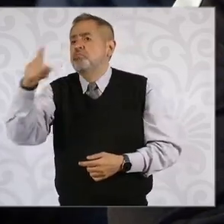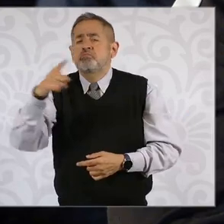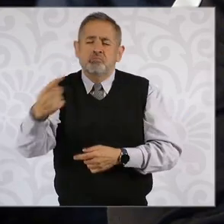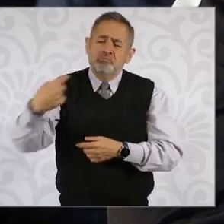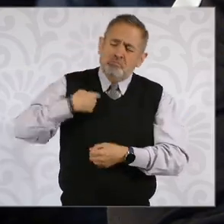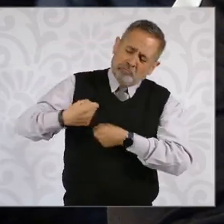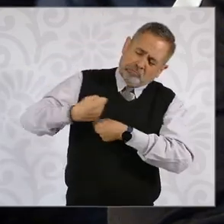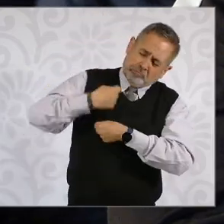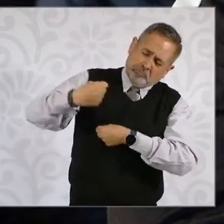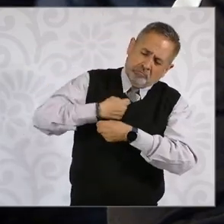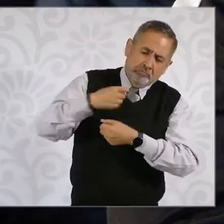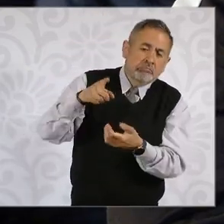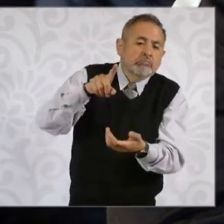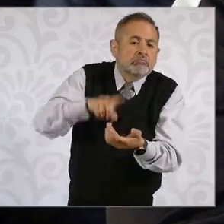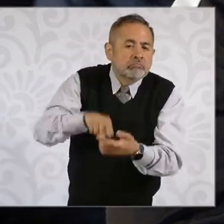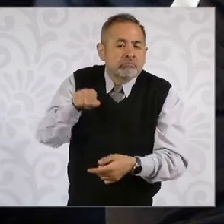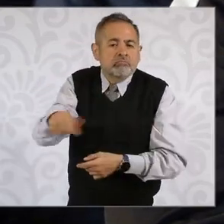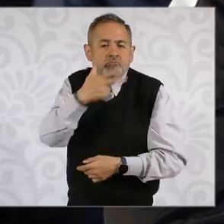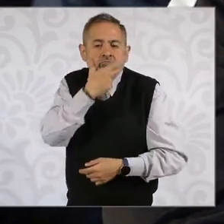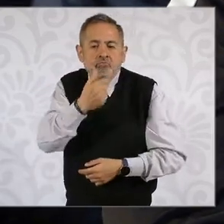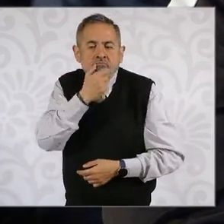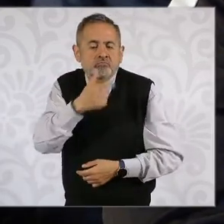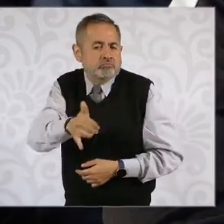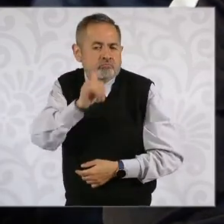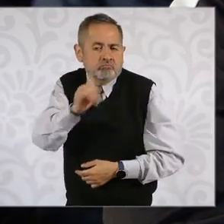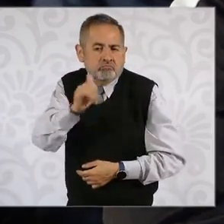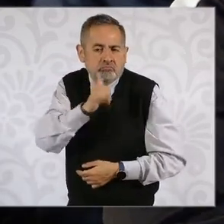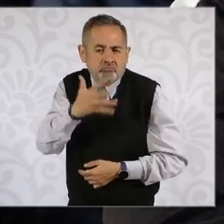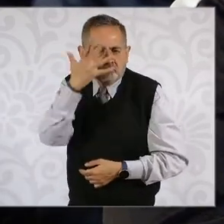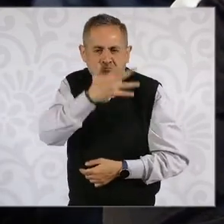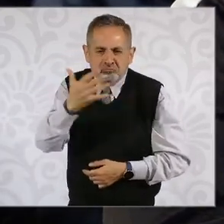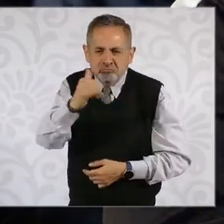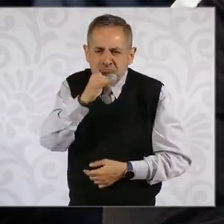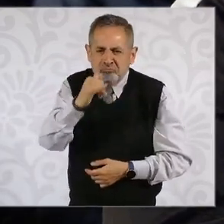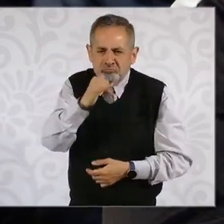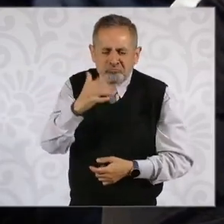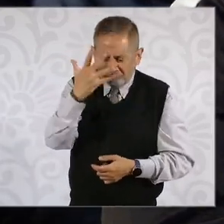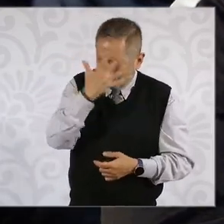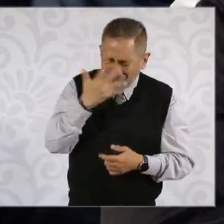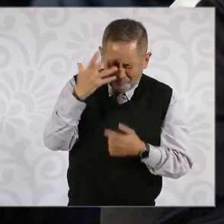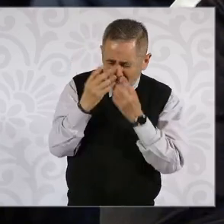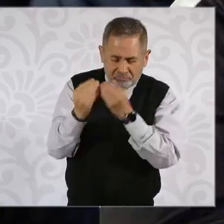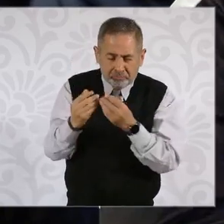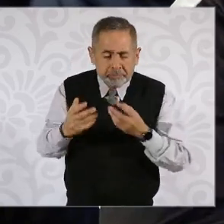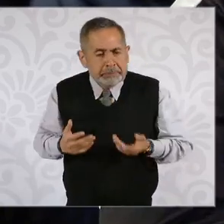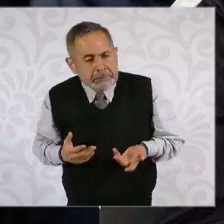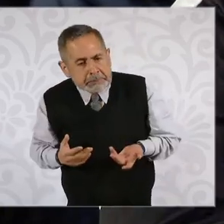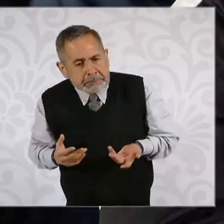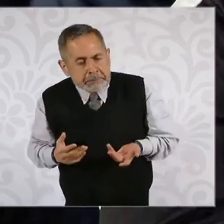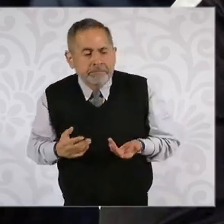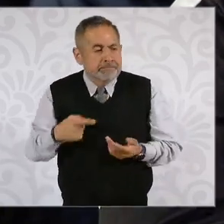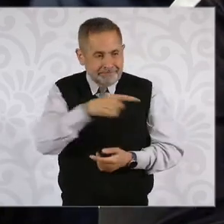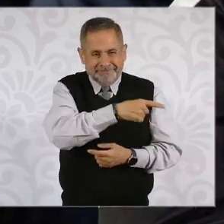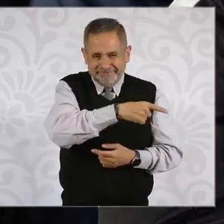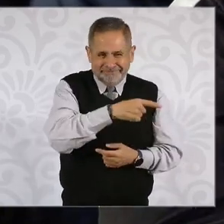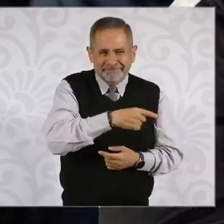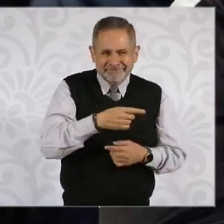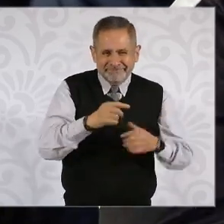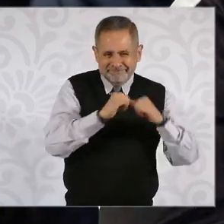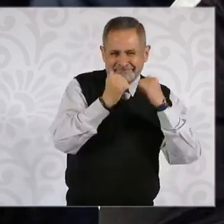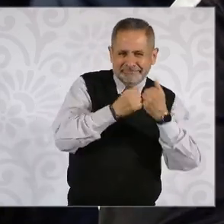golpeadas, la pareja tiene una estrecha relación con el alcohol. Entonces, ellos decían que